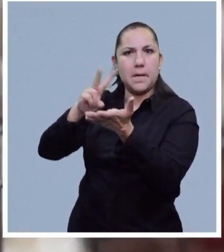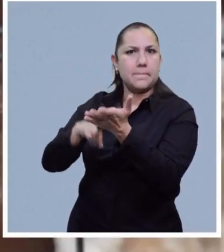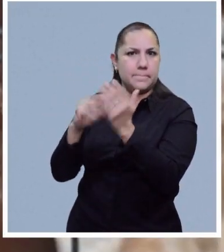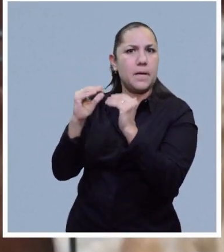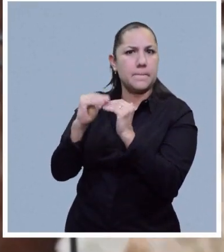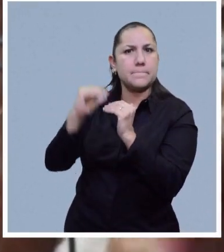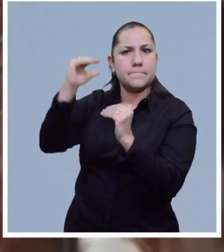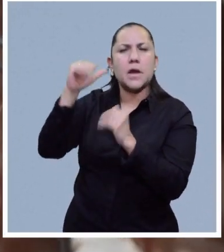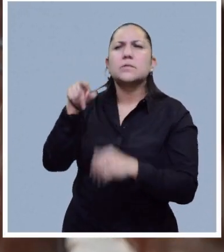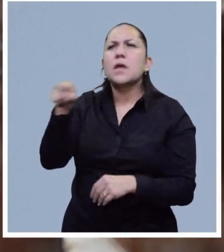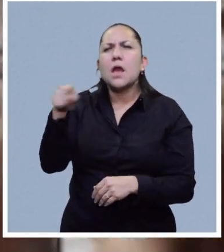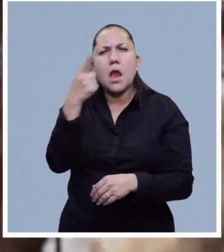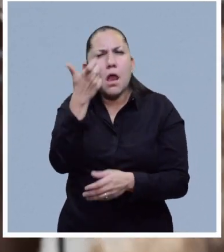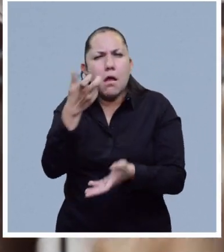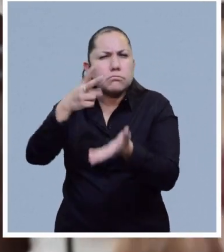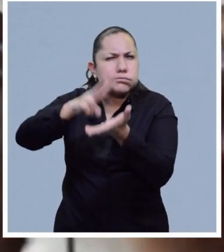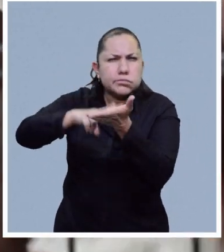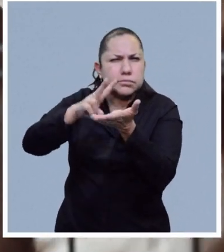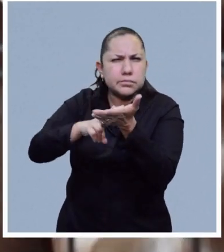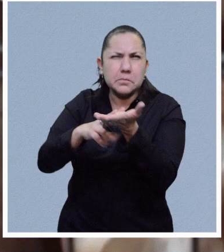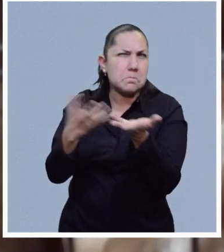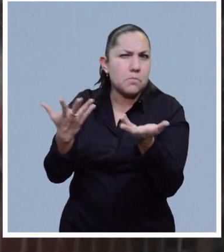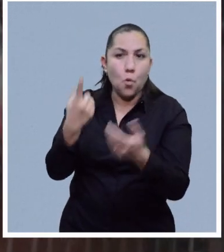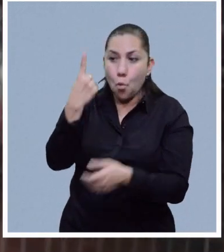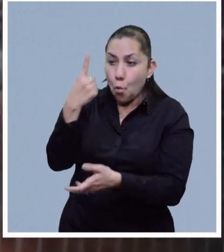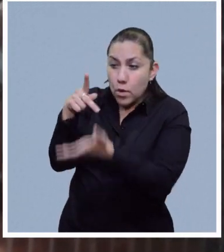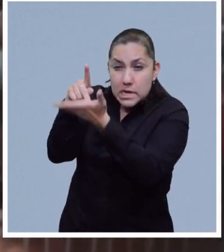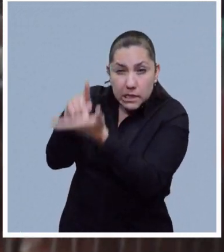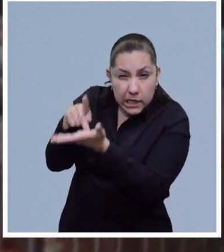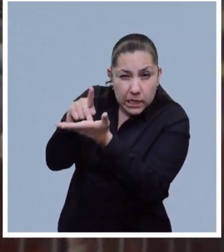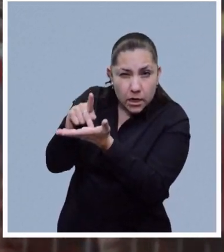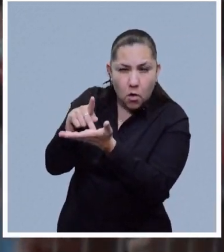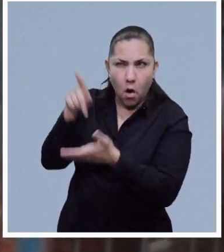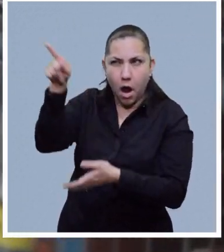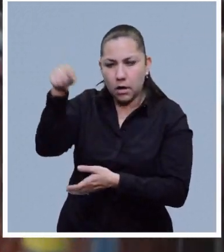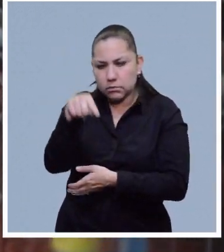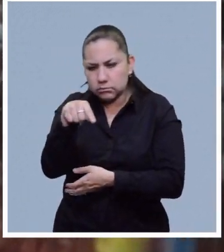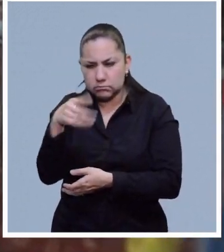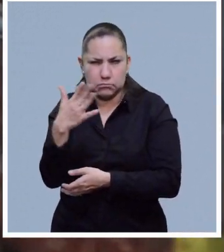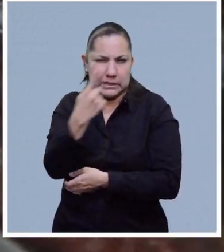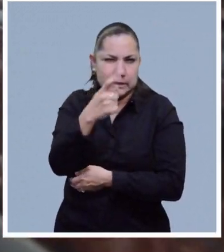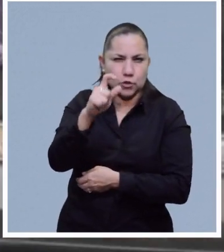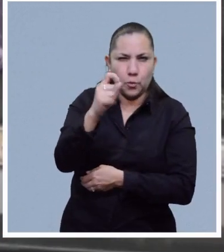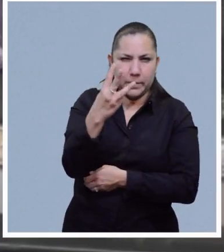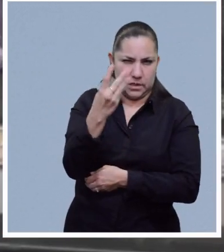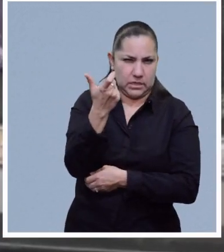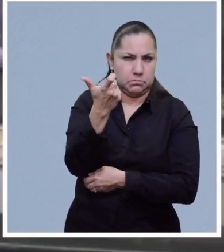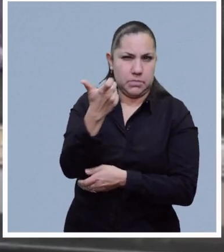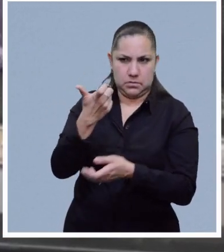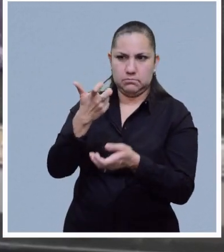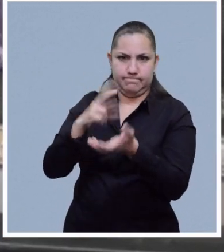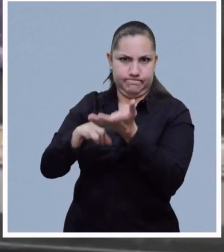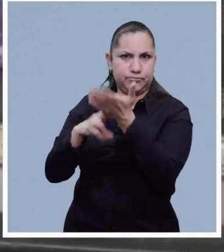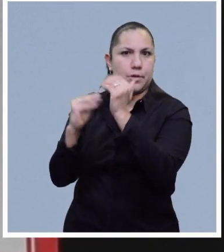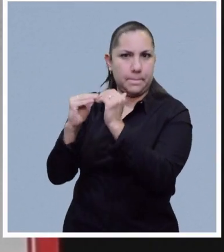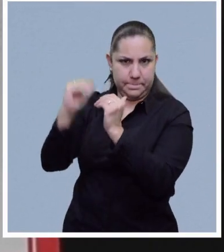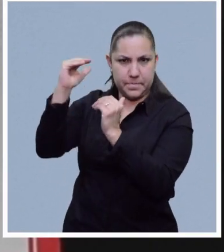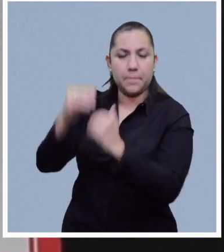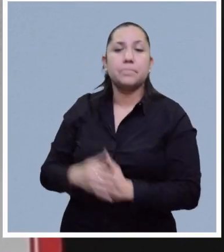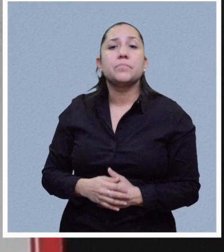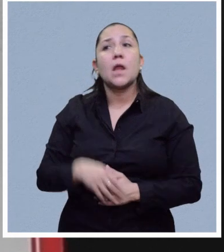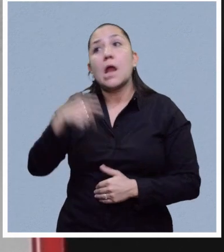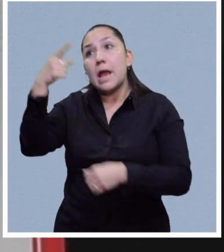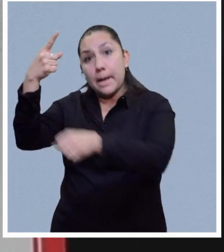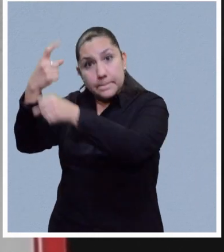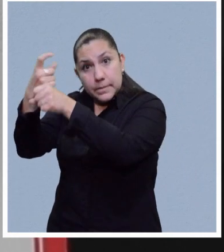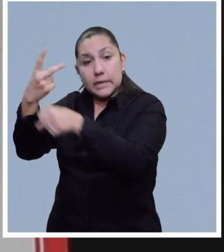que en su punto más crítico llegó a costar el equivalente a 123 pesos el kilo. Para el segundo productor de huevo